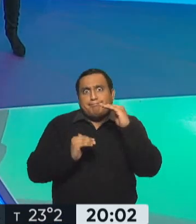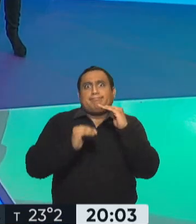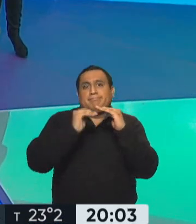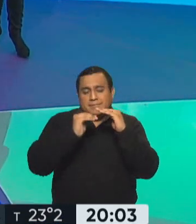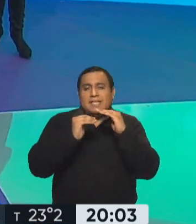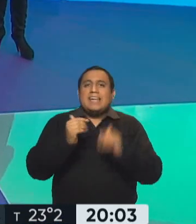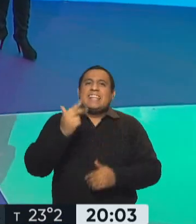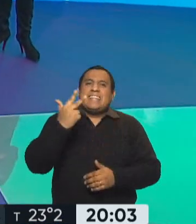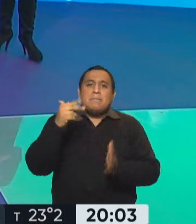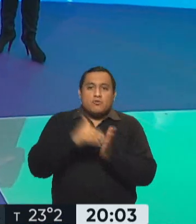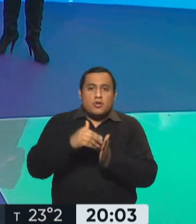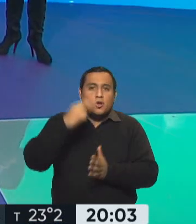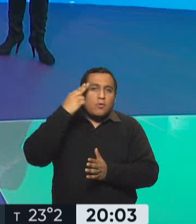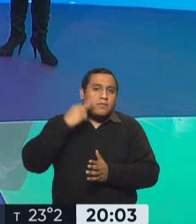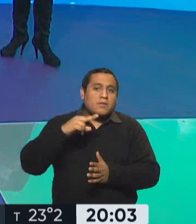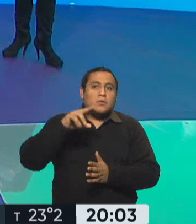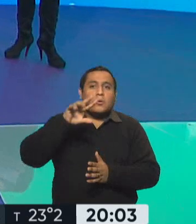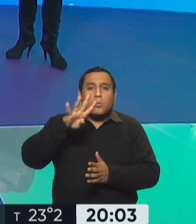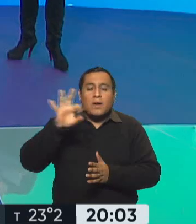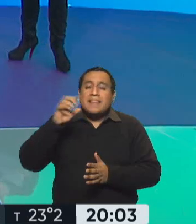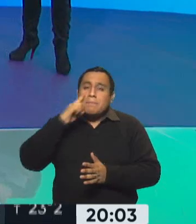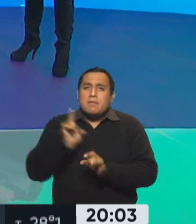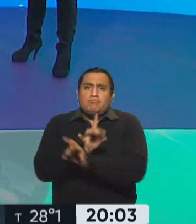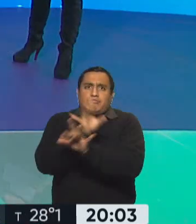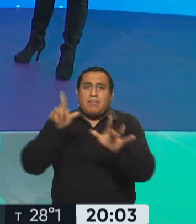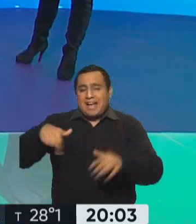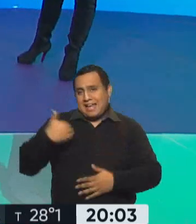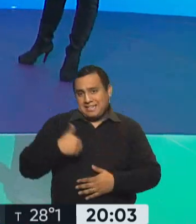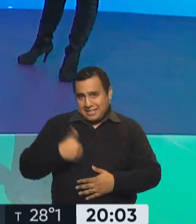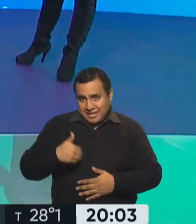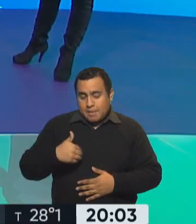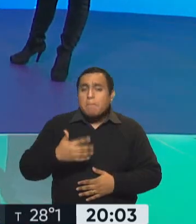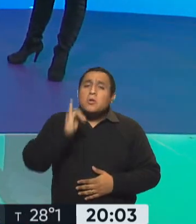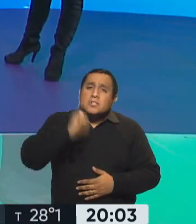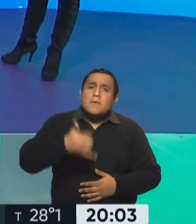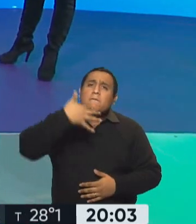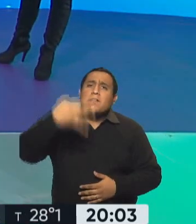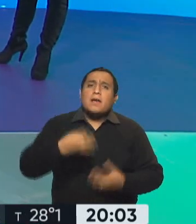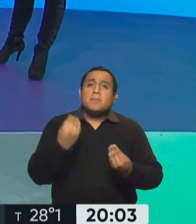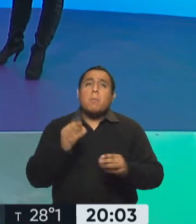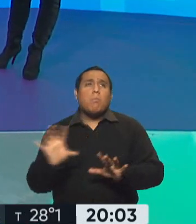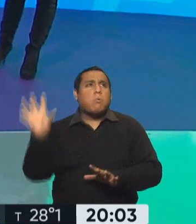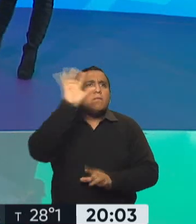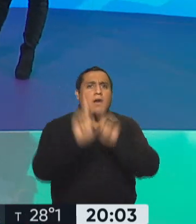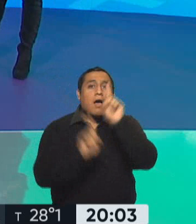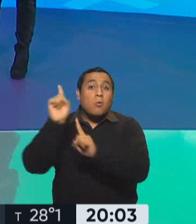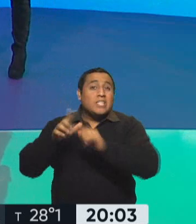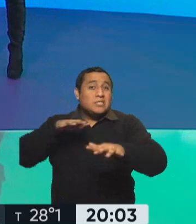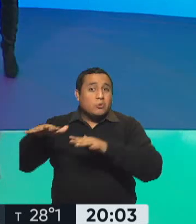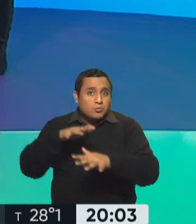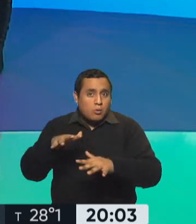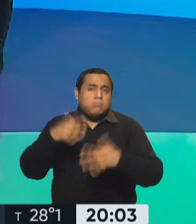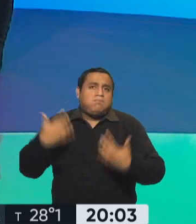3.940.000 contagios registrados en la Argentina. Lo cierto es que en algunas provincias la situación